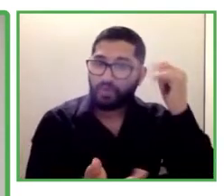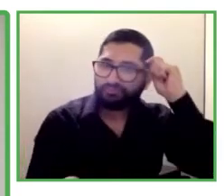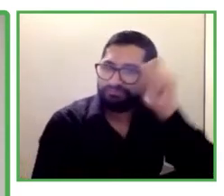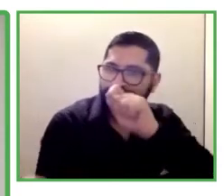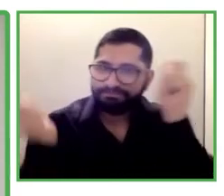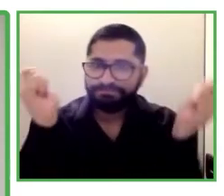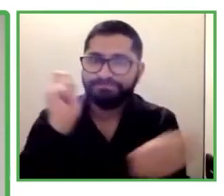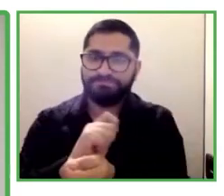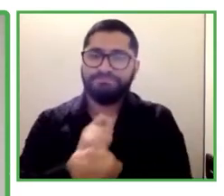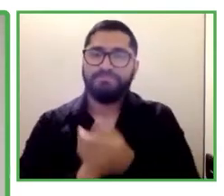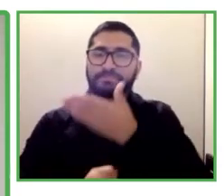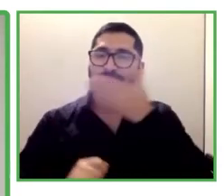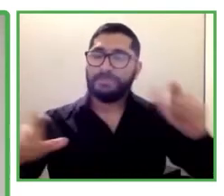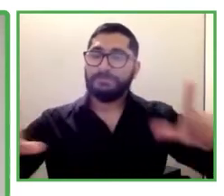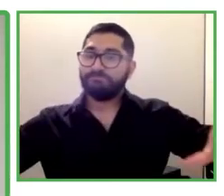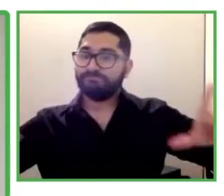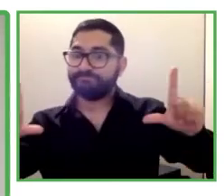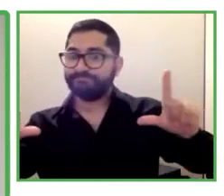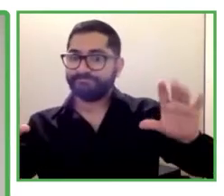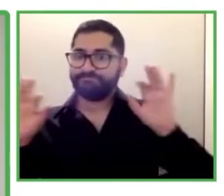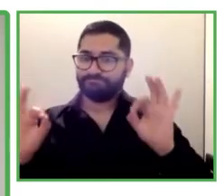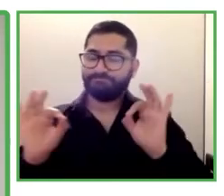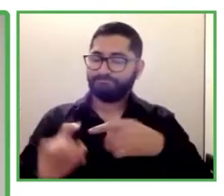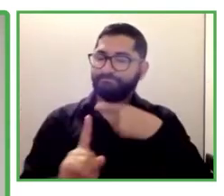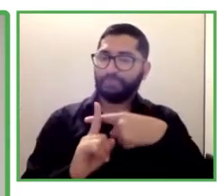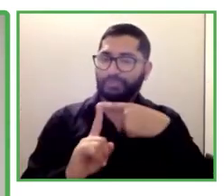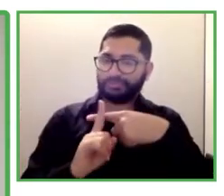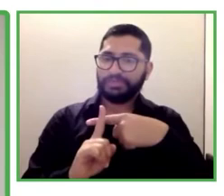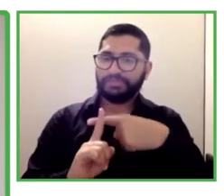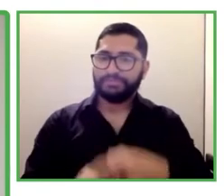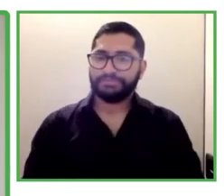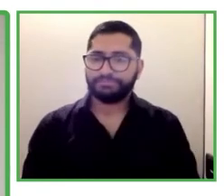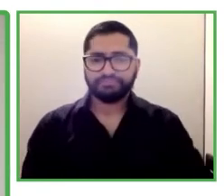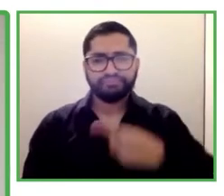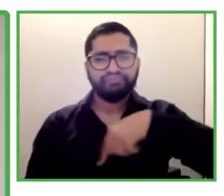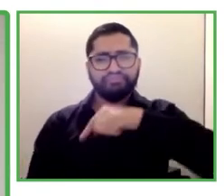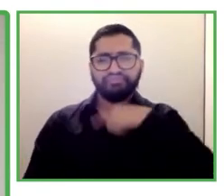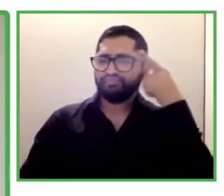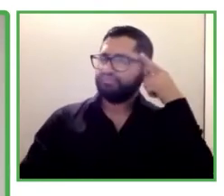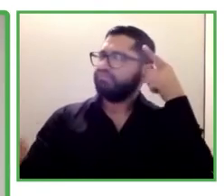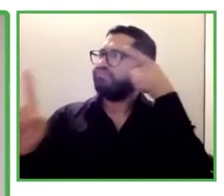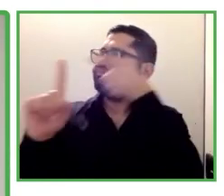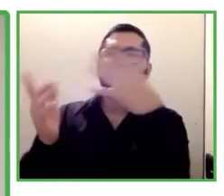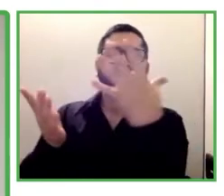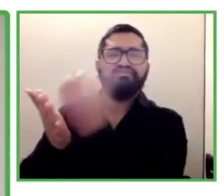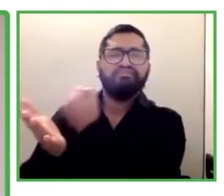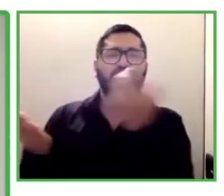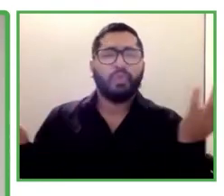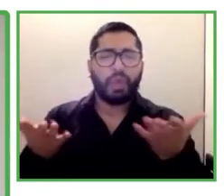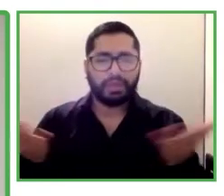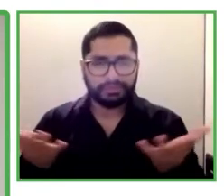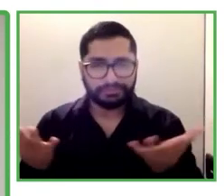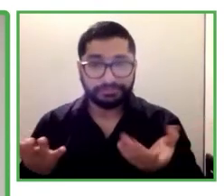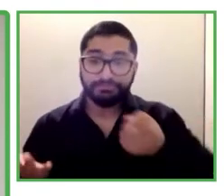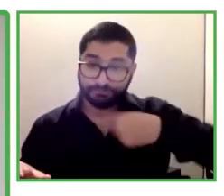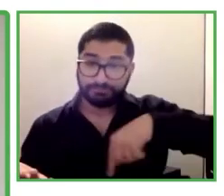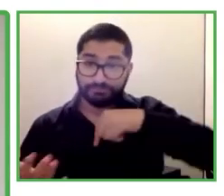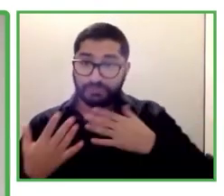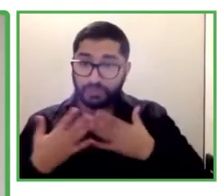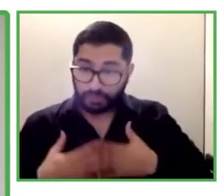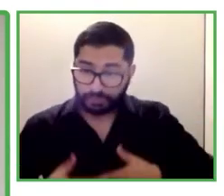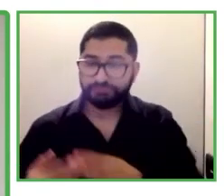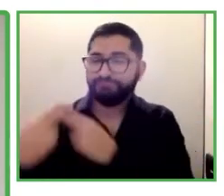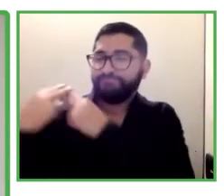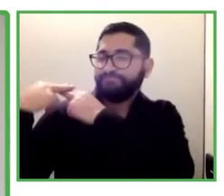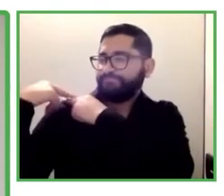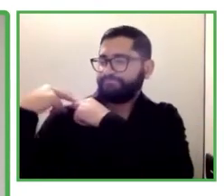visión es un mundo donde todos son agentes de cambio. Pensamos que tener las herramientas y las oportunidades de hacer un